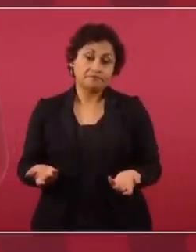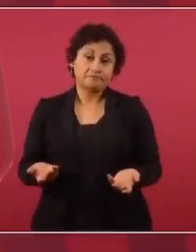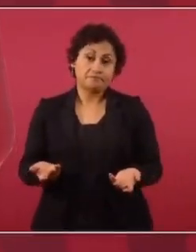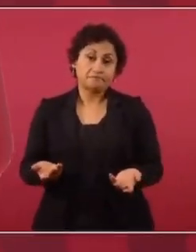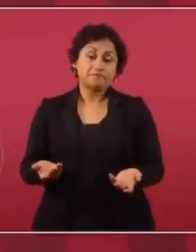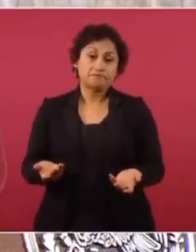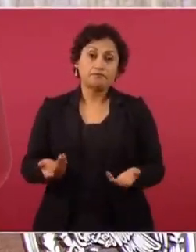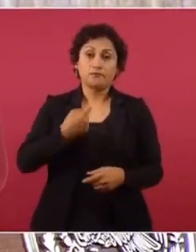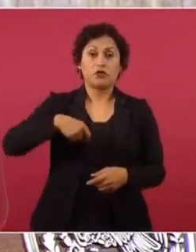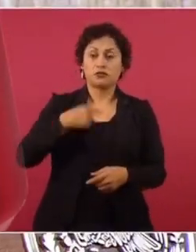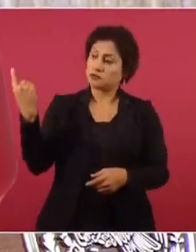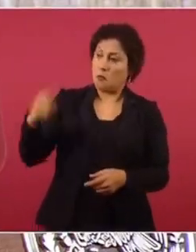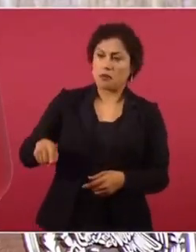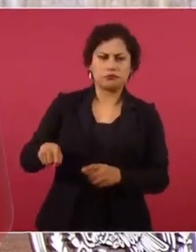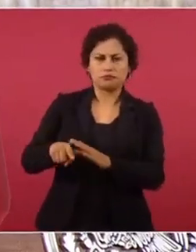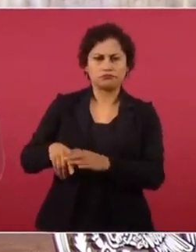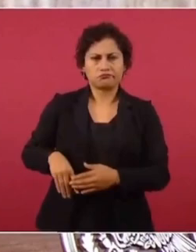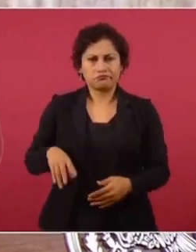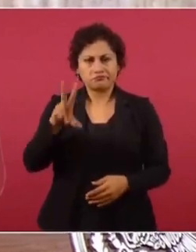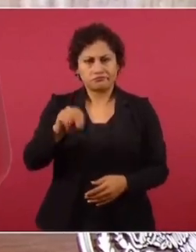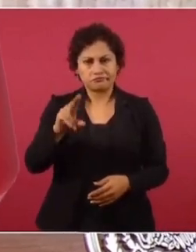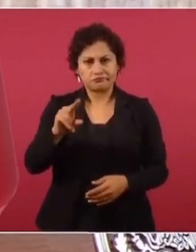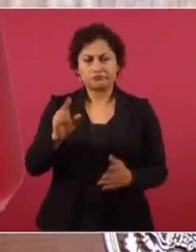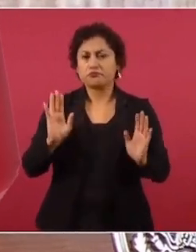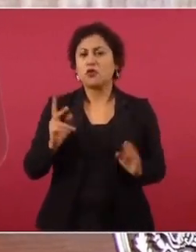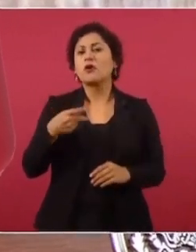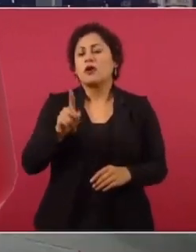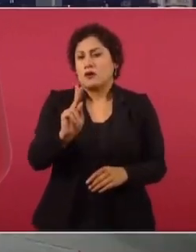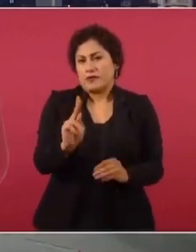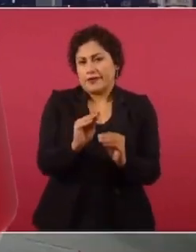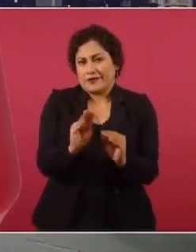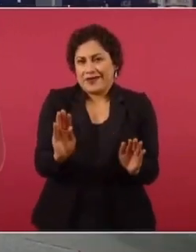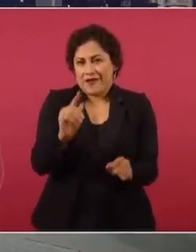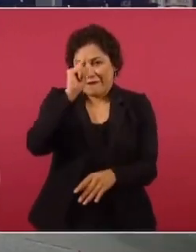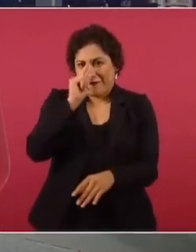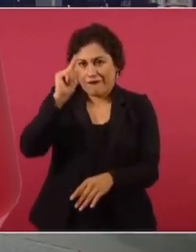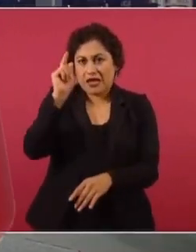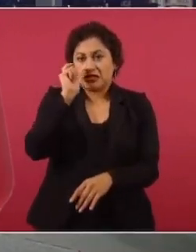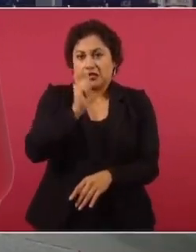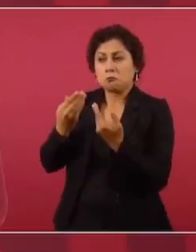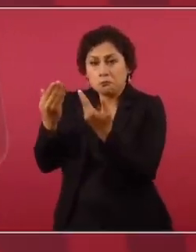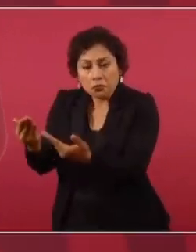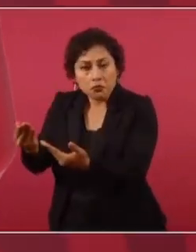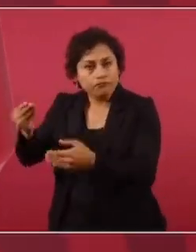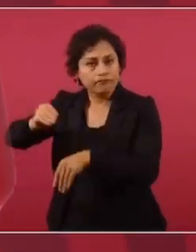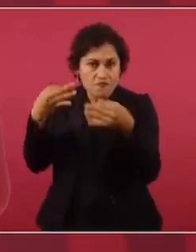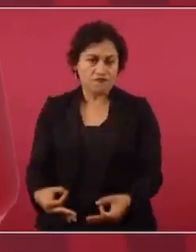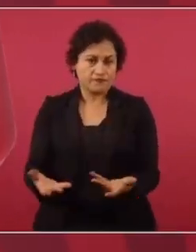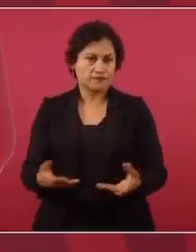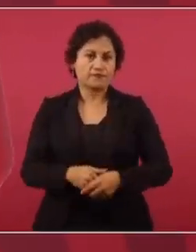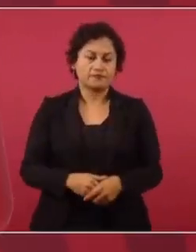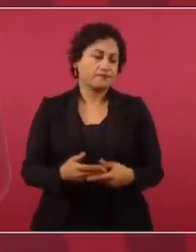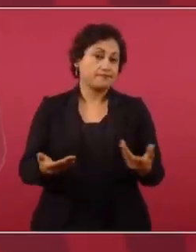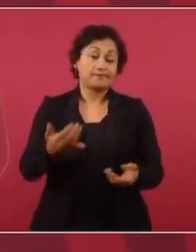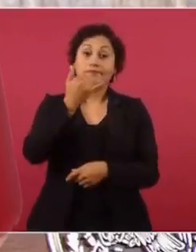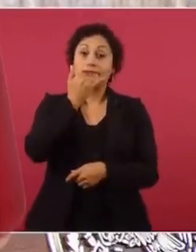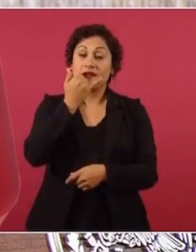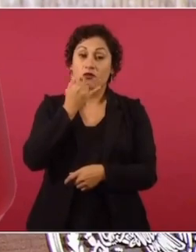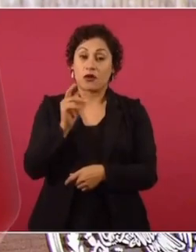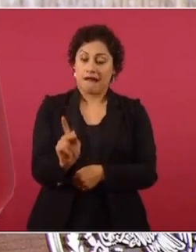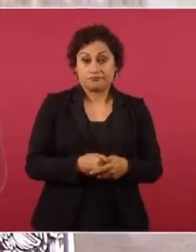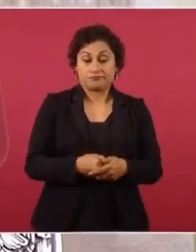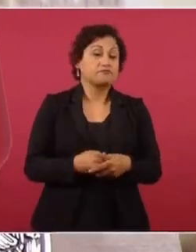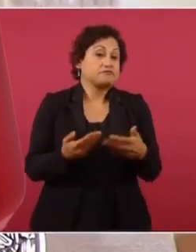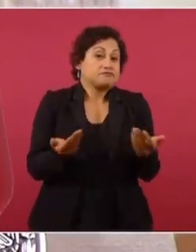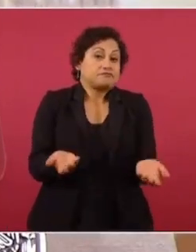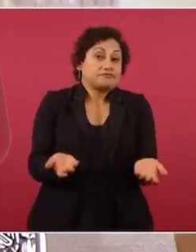autoritarios, sino sencillamente, pues nos gusta llamar a las cosas por su nombre. Y hay que hacer a lado la simulación y la